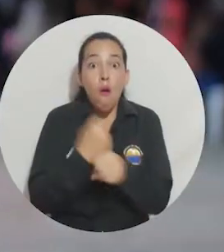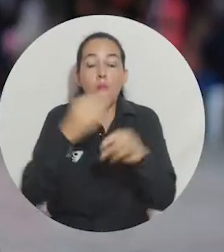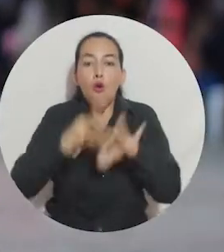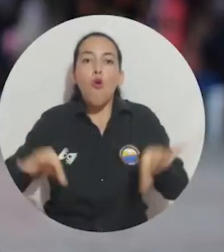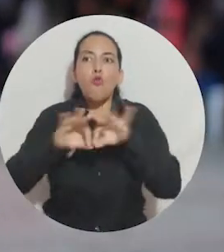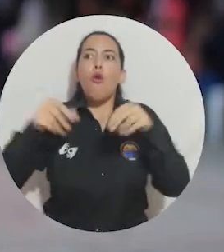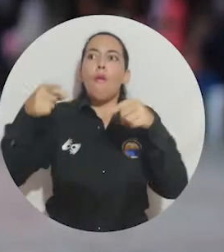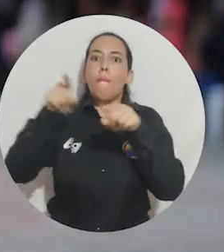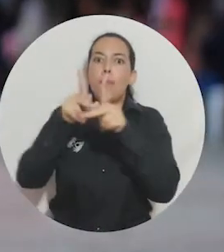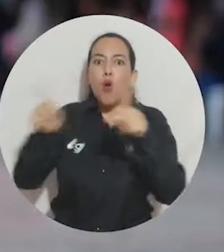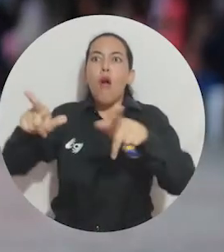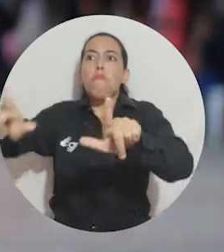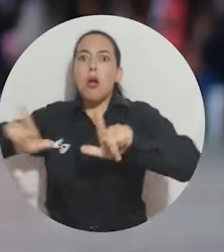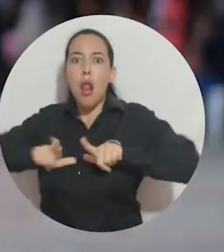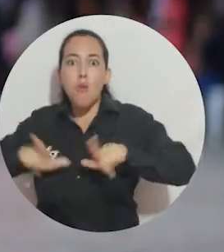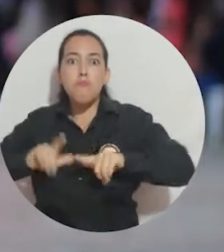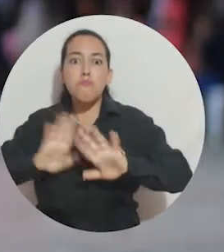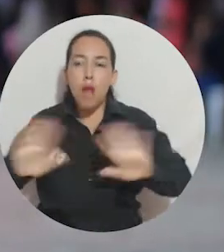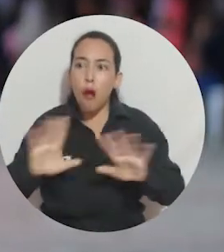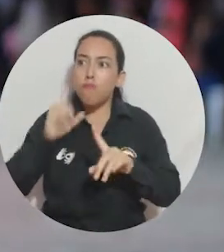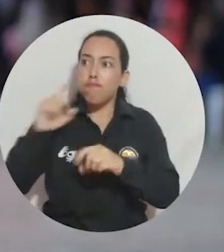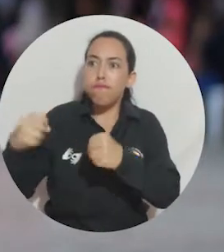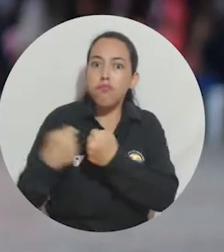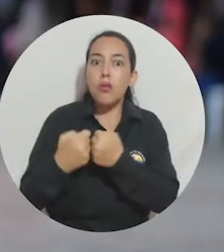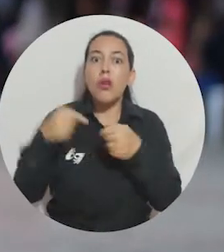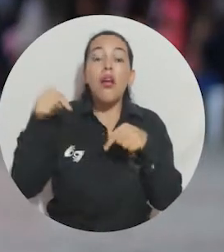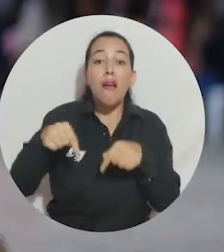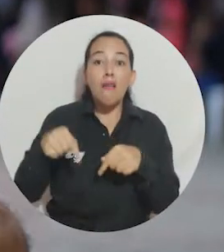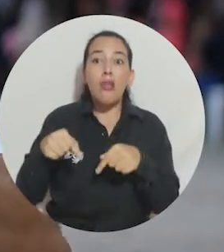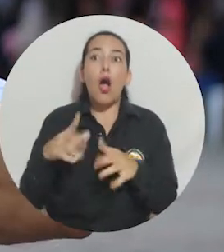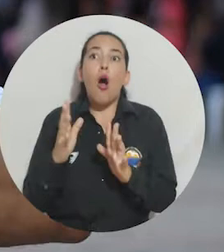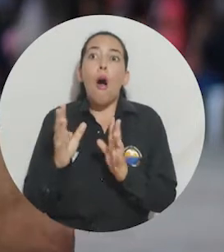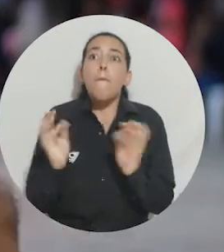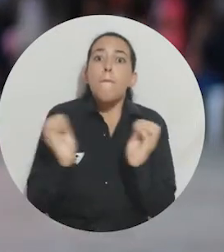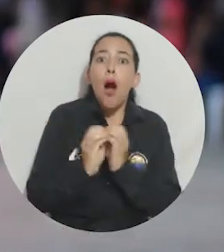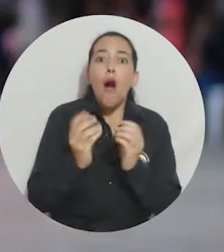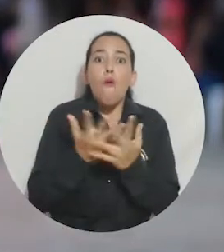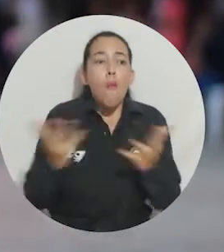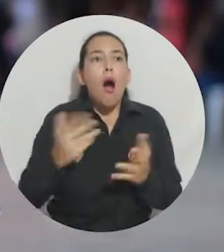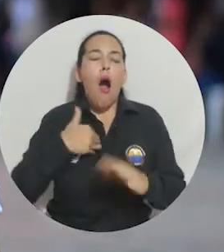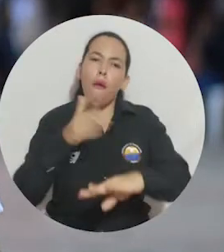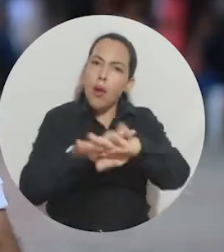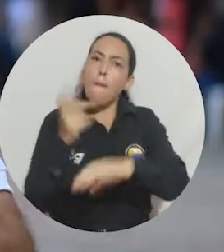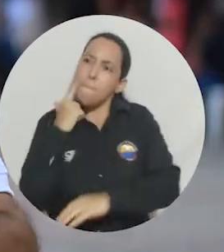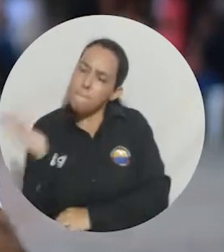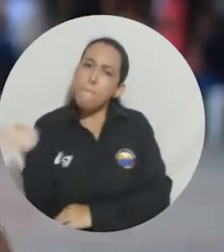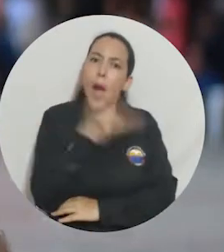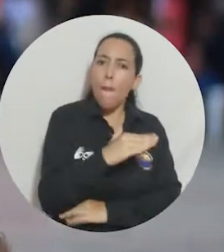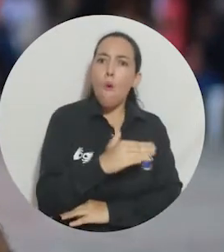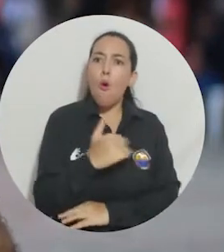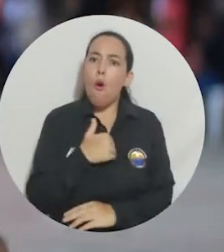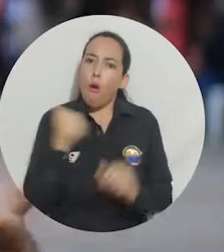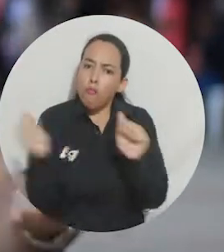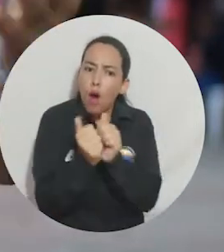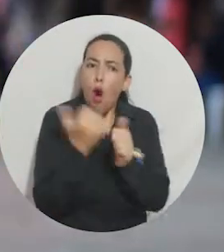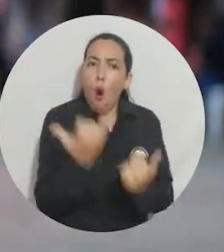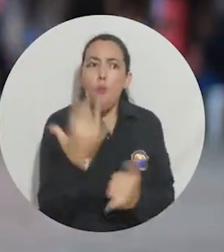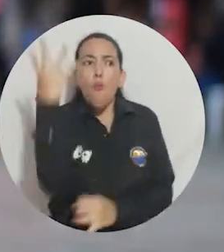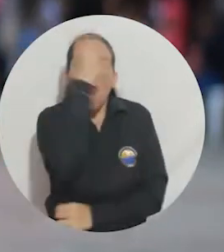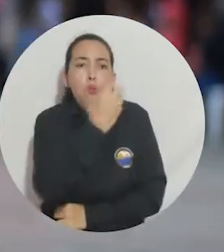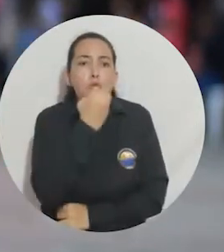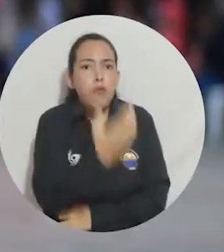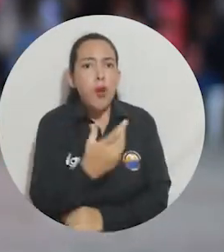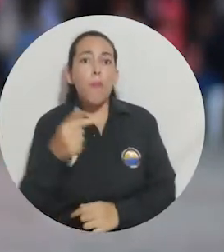Universidad de Matalena ha una labor tan importante con todos nuestros graduados, con todos nuestros egresados, que sabemos que esta fibra les toca. Entonces no hay otra manera de decir, hey,